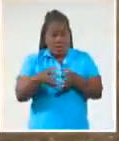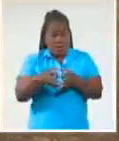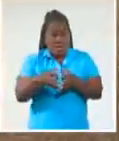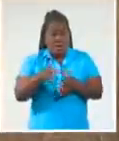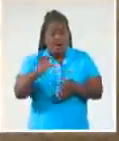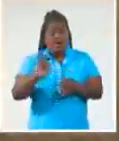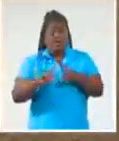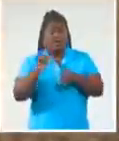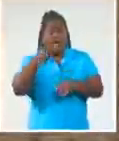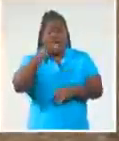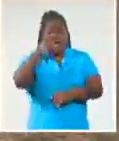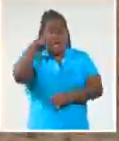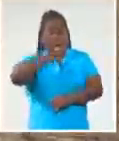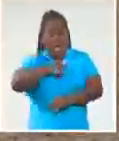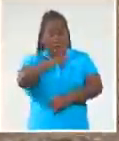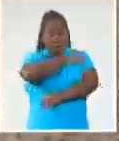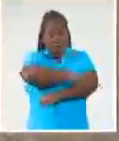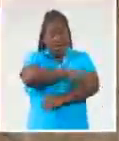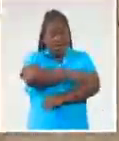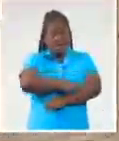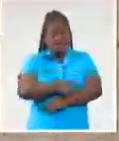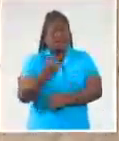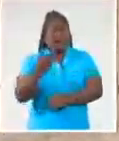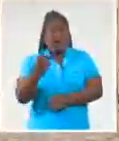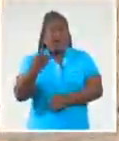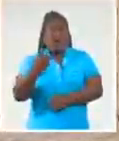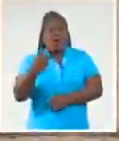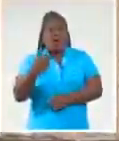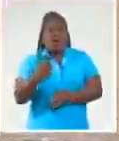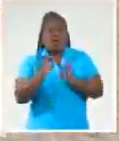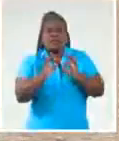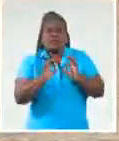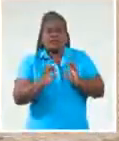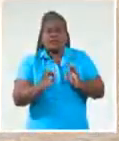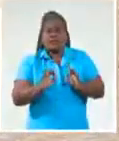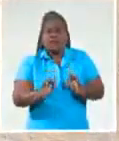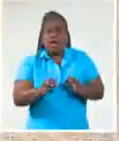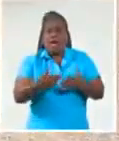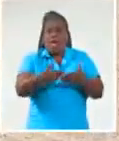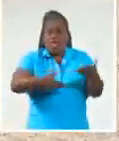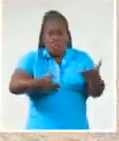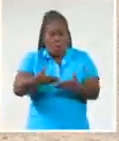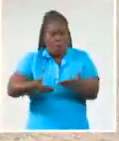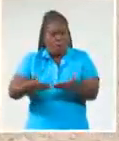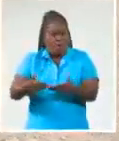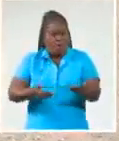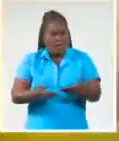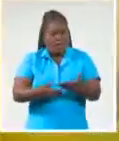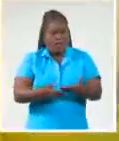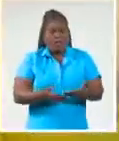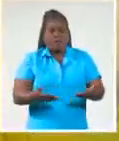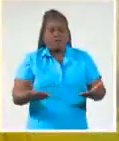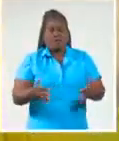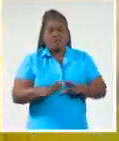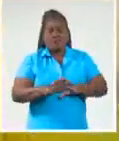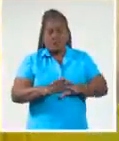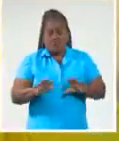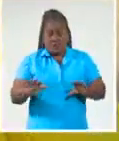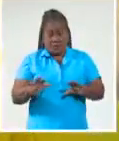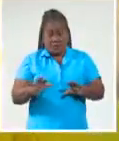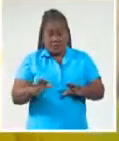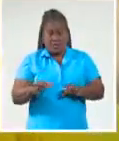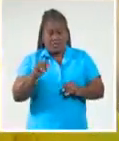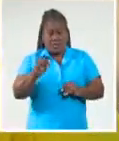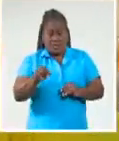Lituania. Solo falta puntualizar los últimos juntos, lo que es la documentación. Y ya estamos ahí sentados a los futbolistas de